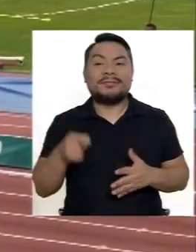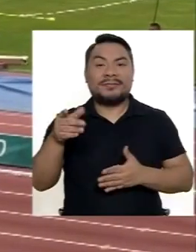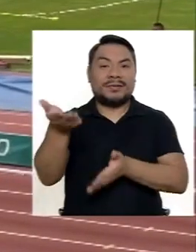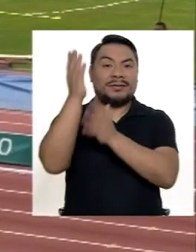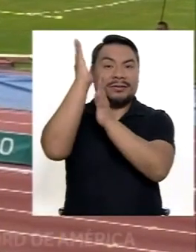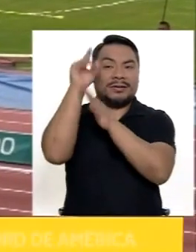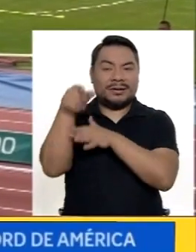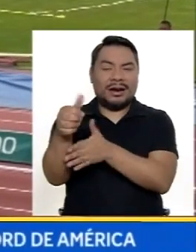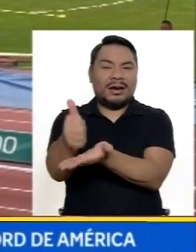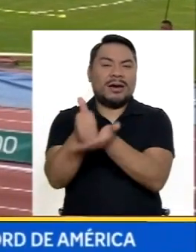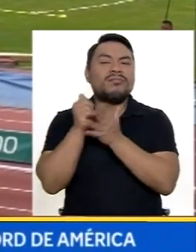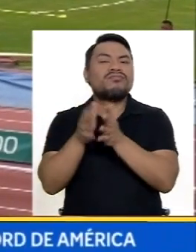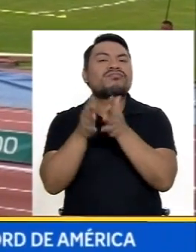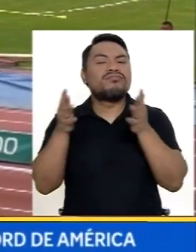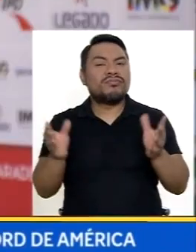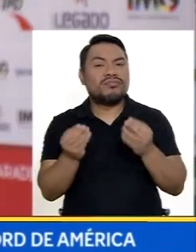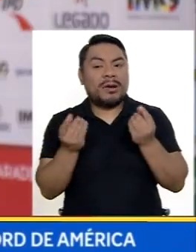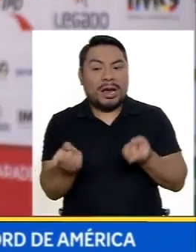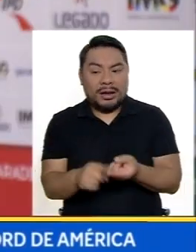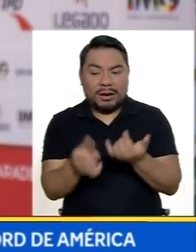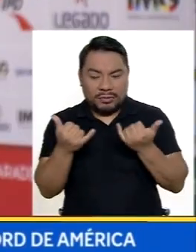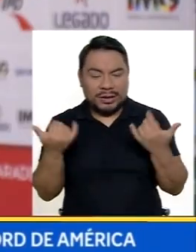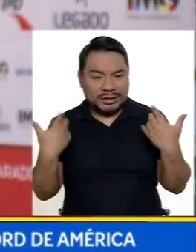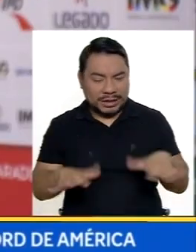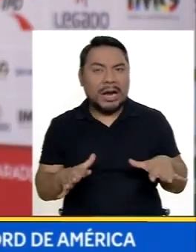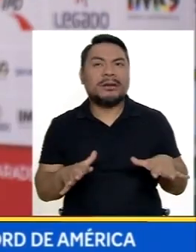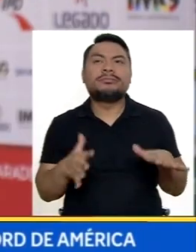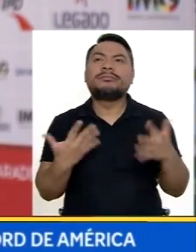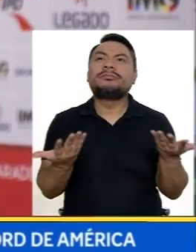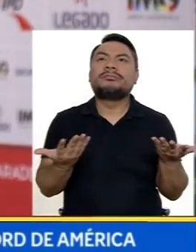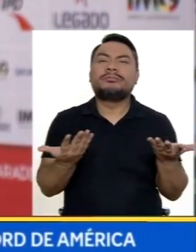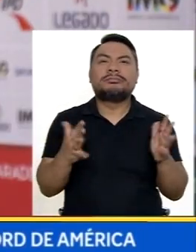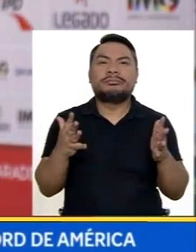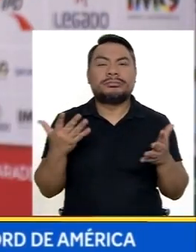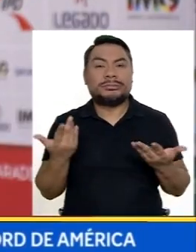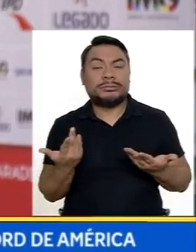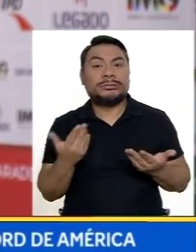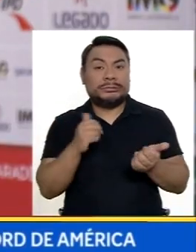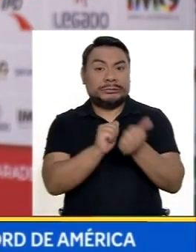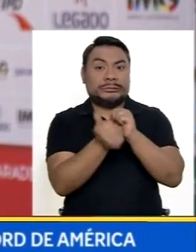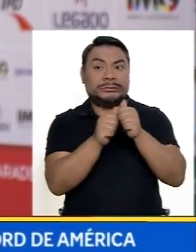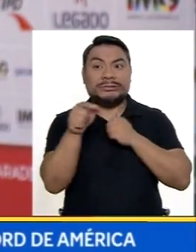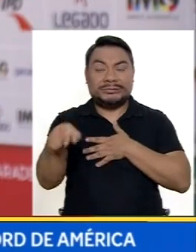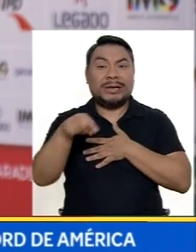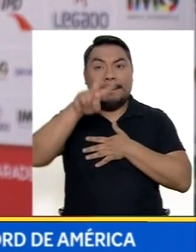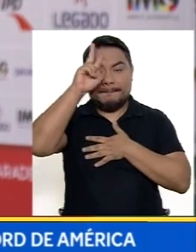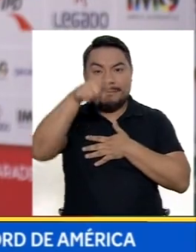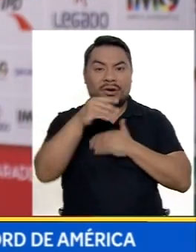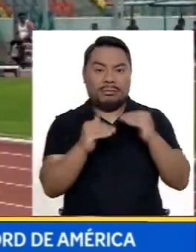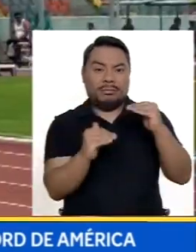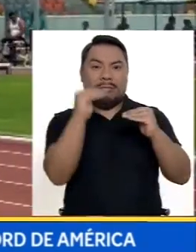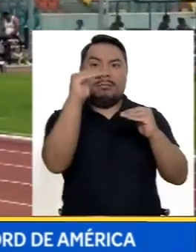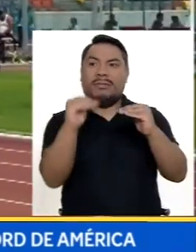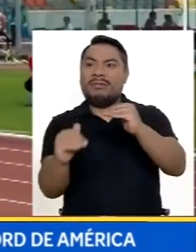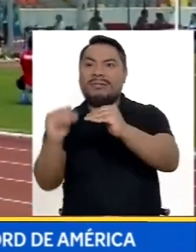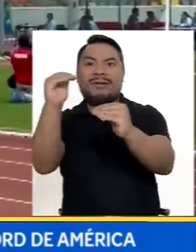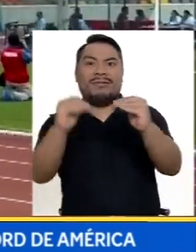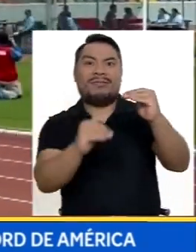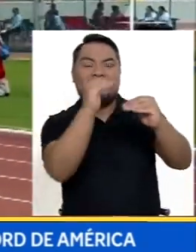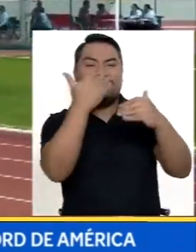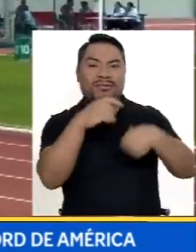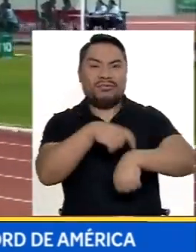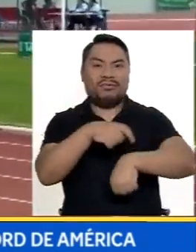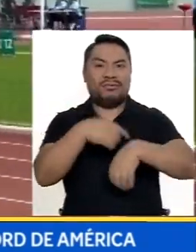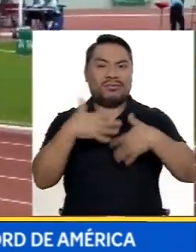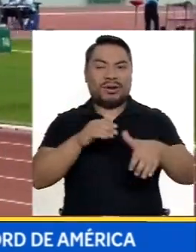Este evento ha ayudado muchísimo Porque hasta ahora ya se han batido más de cuatro récords nacionales Y se ha batido